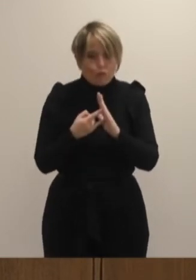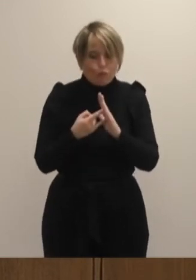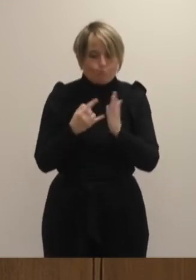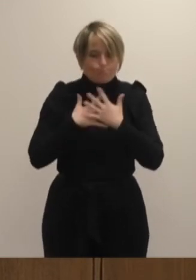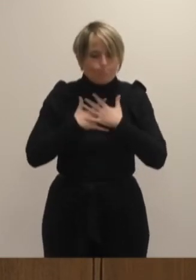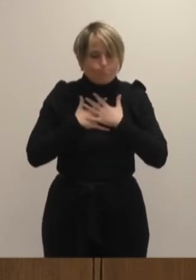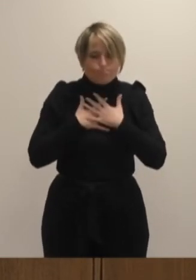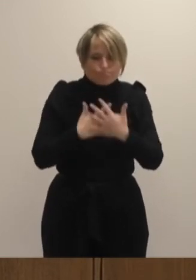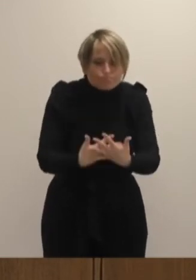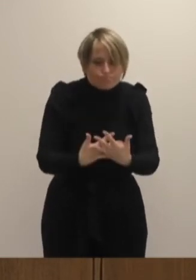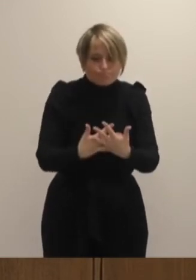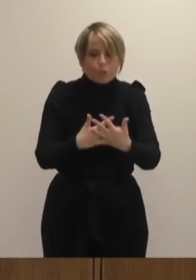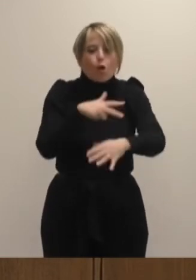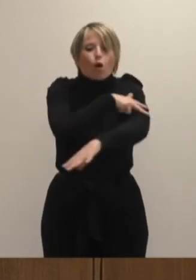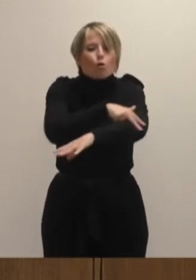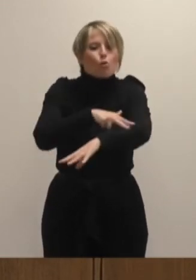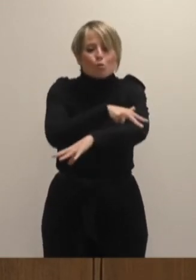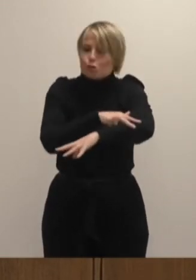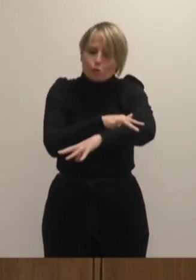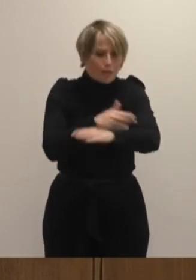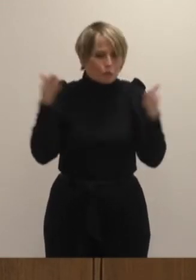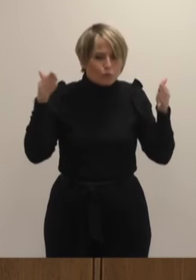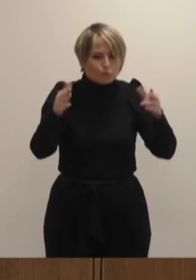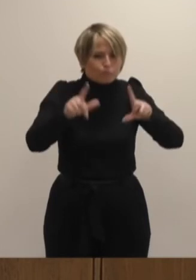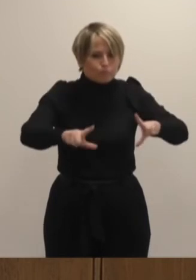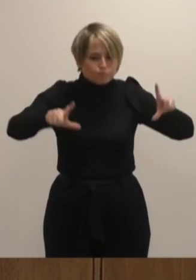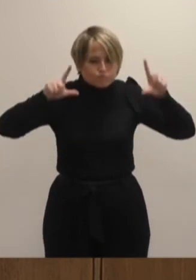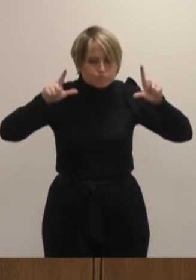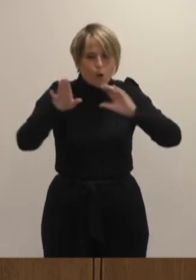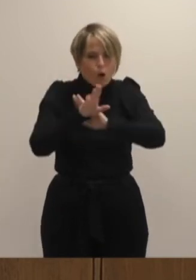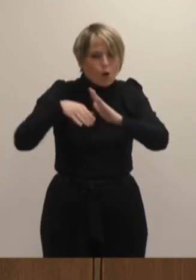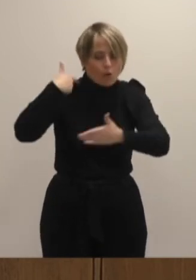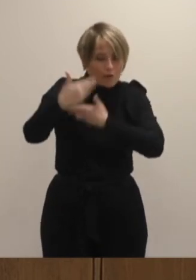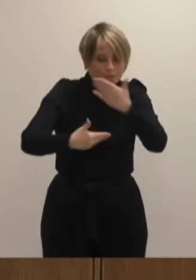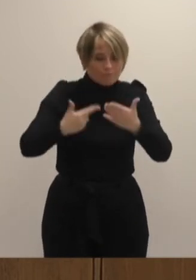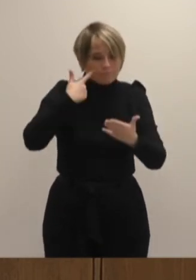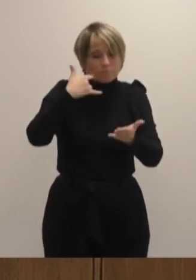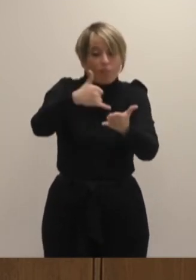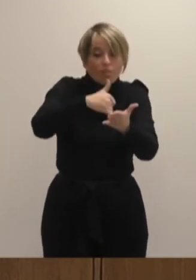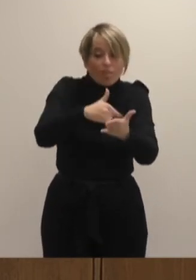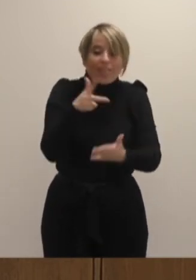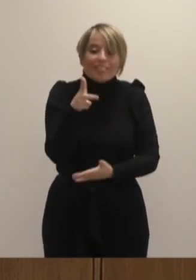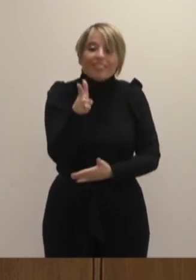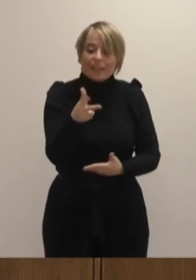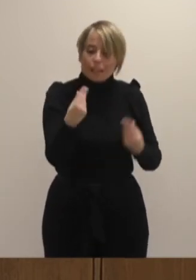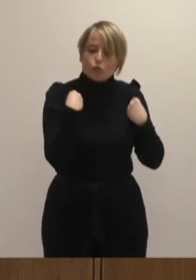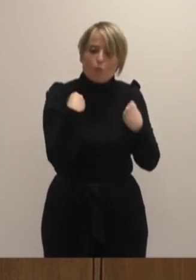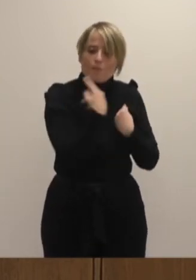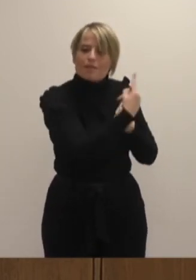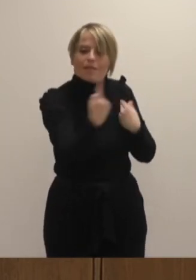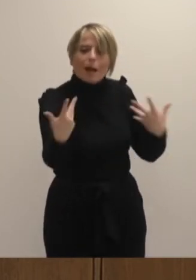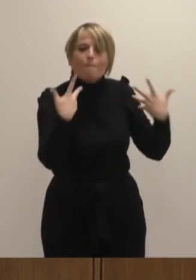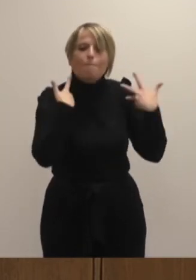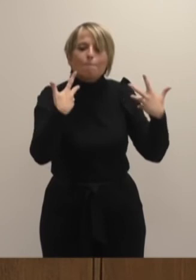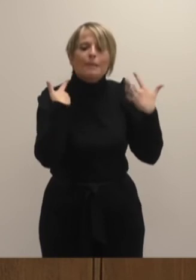exclusiva del Gobierno vasco, va a continuar para seguir proclamando que la vulneración del derecho a la vida de cada víctima asesinada